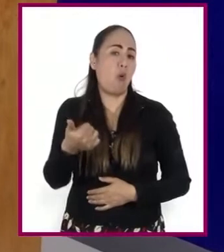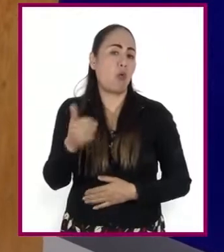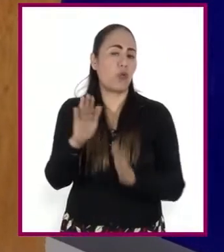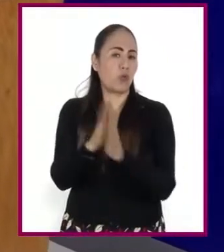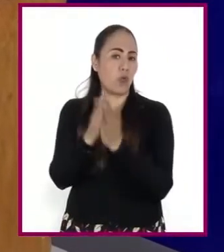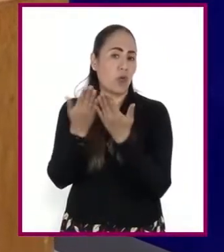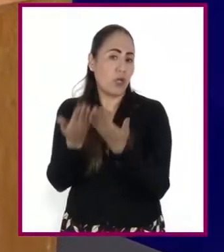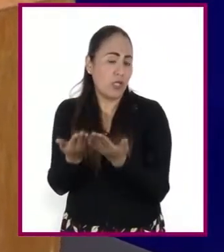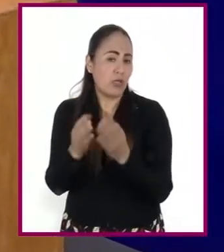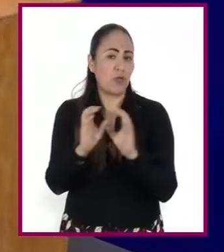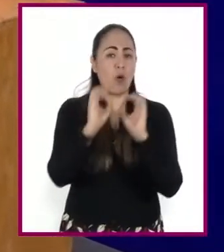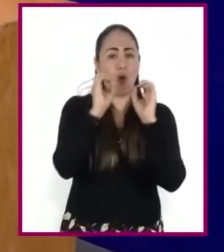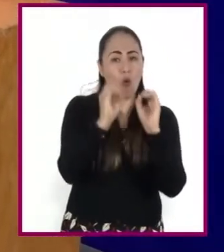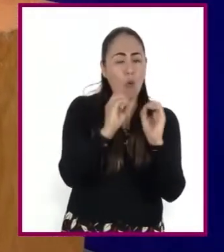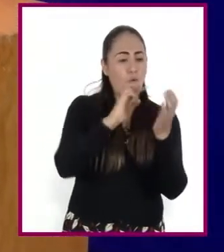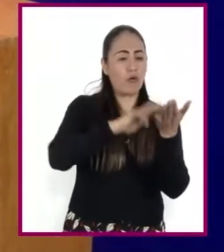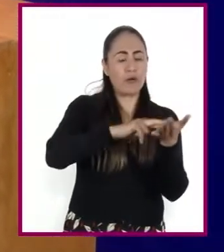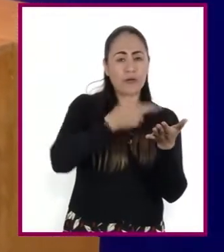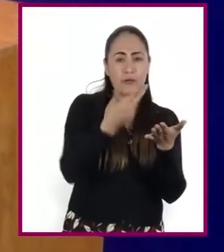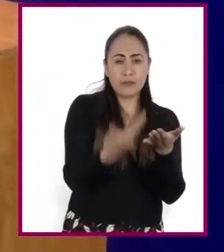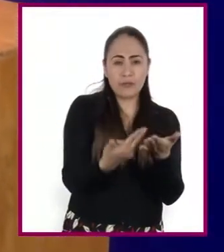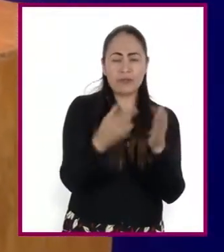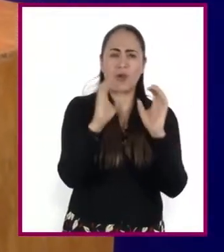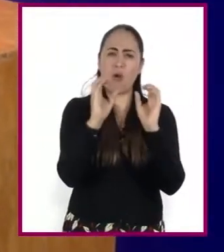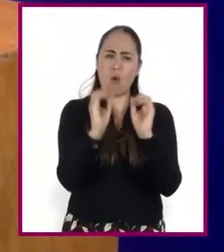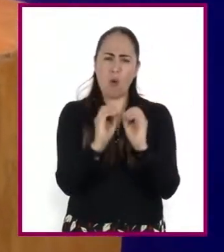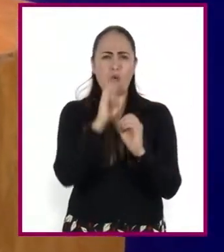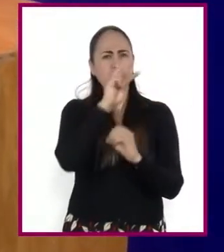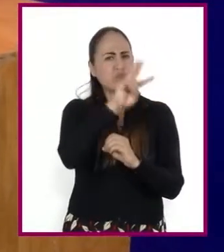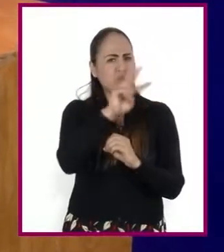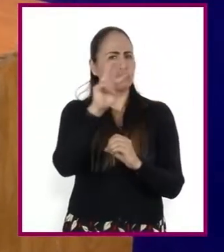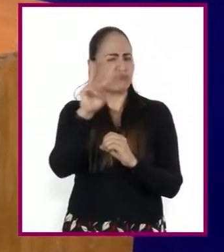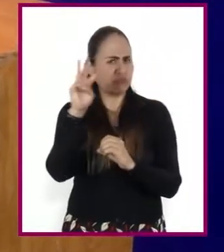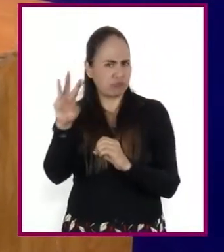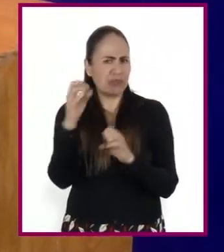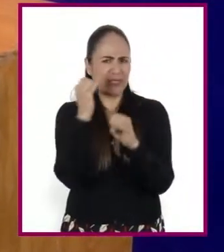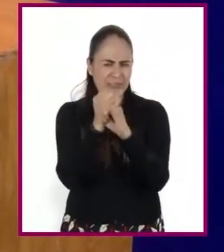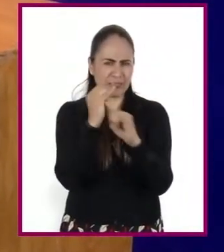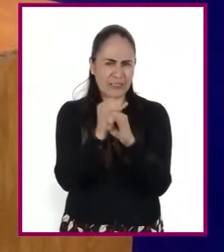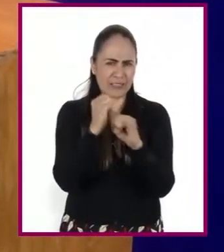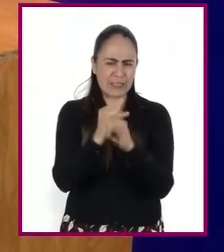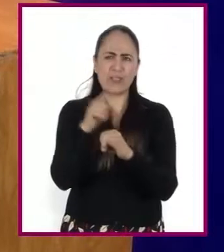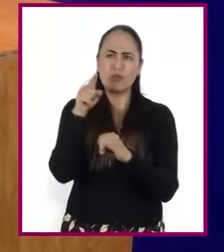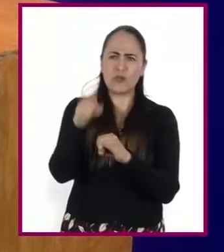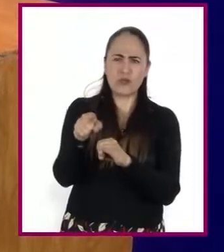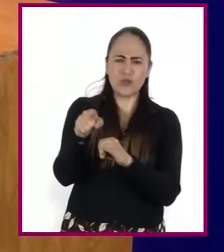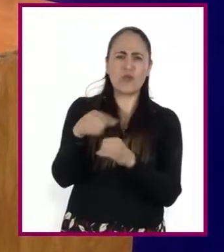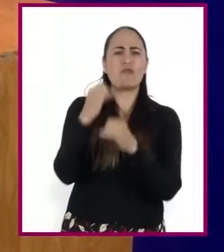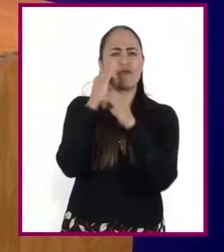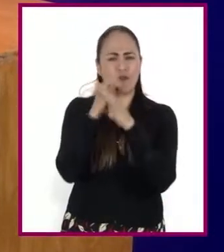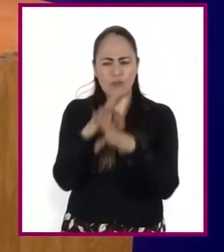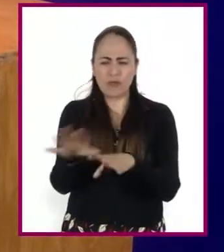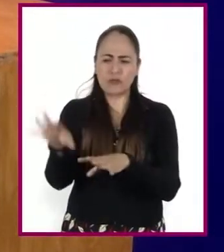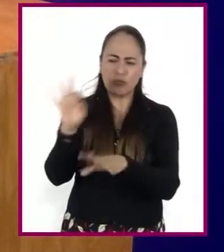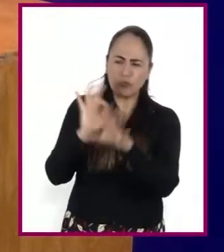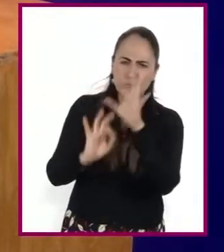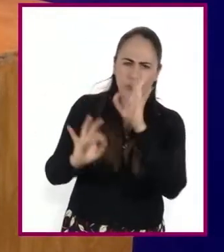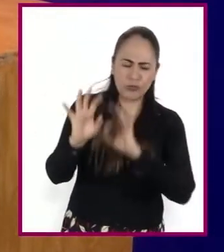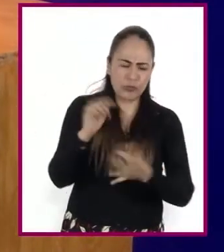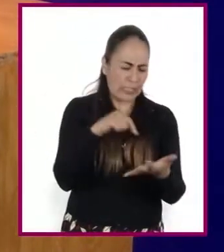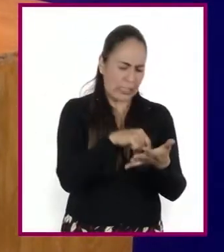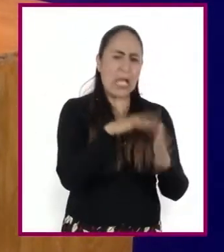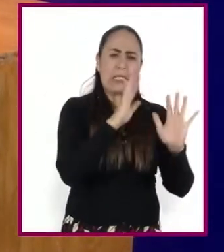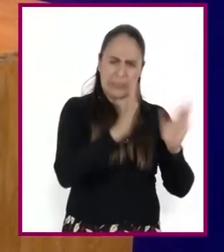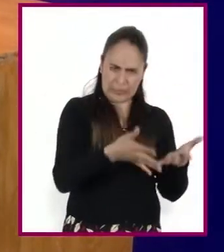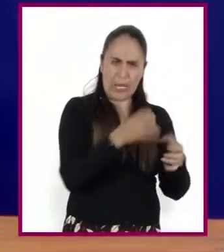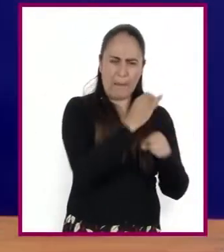revista o alguna página de Internet, voy a extraer información que haga más claro lo que he investigado